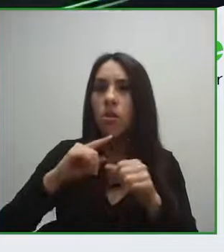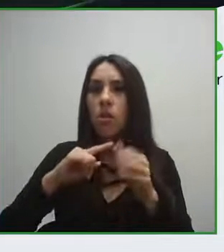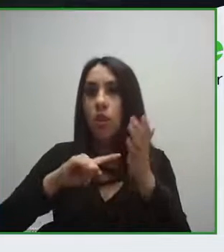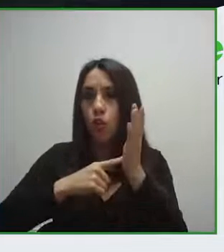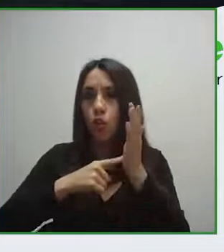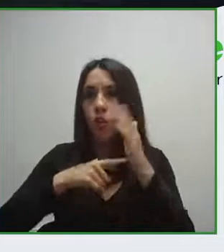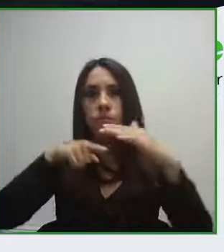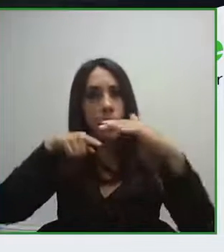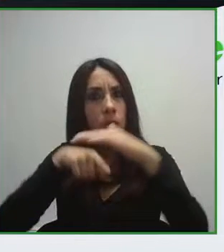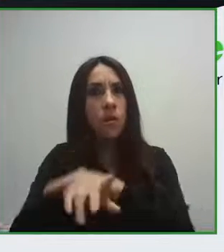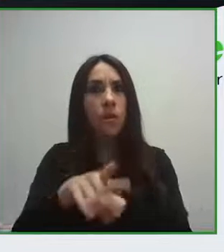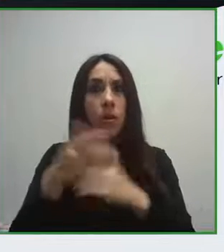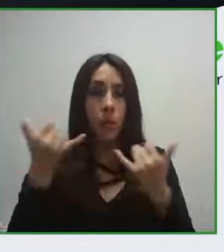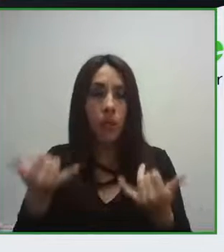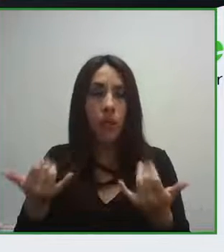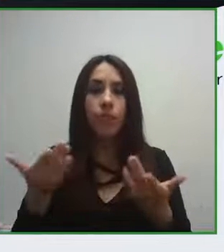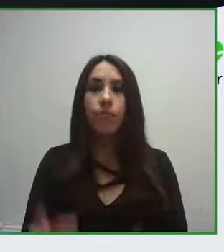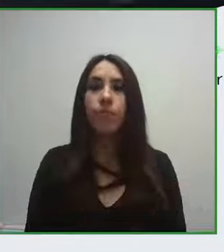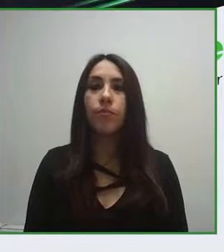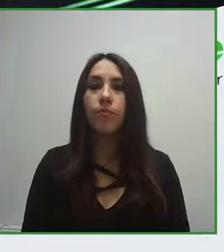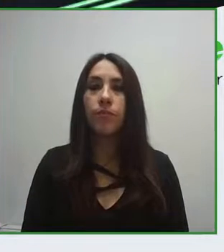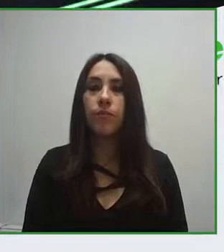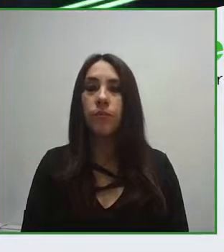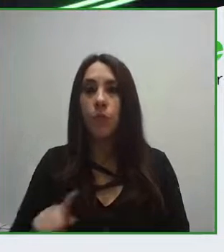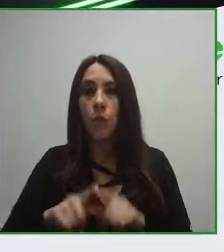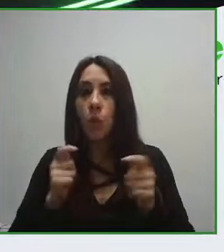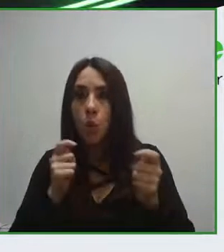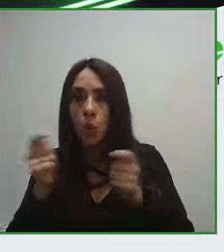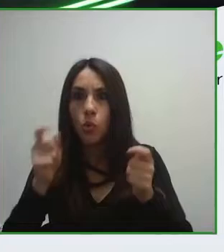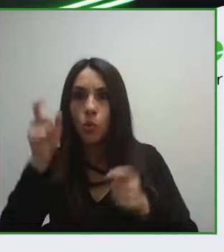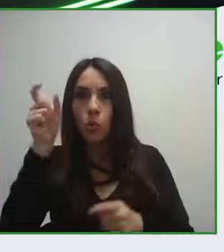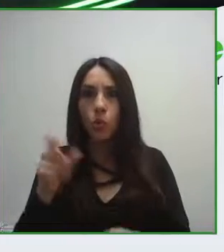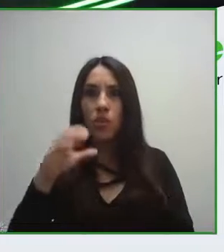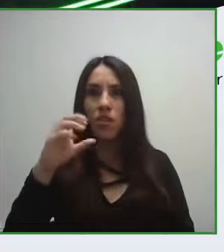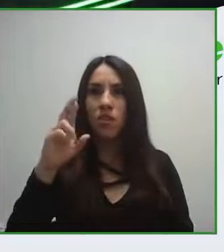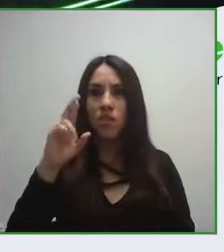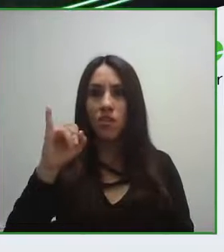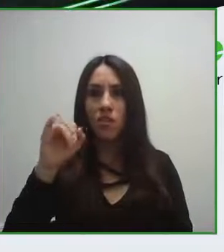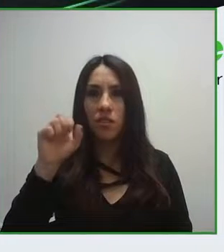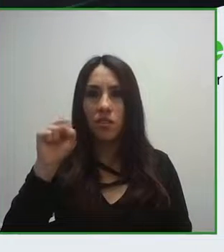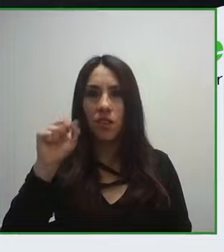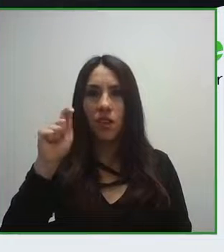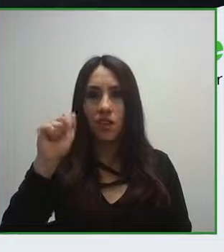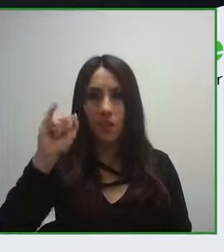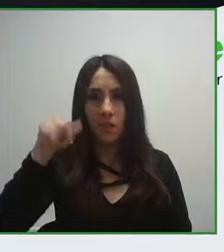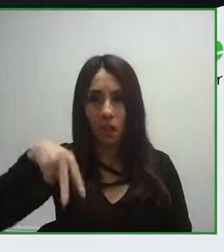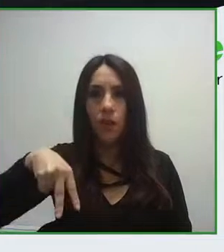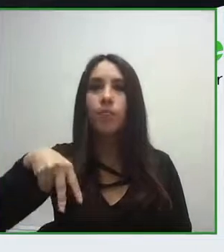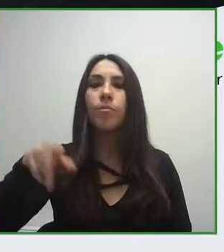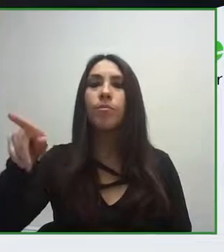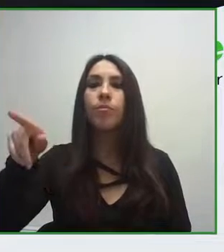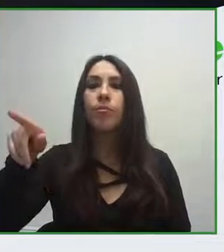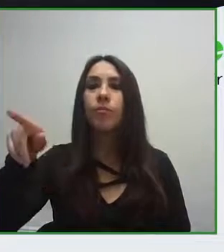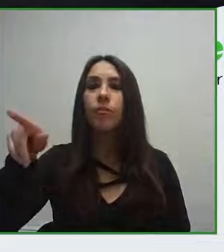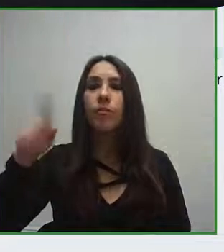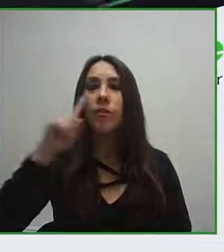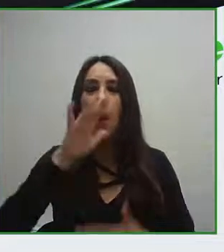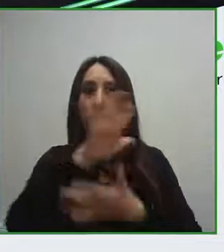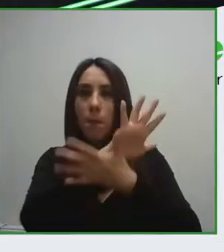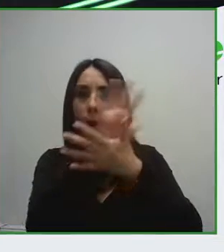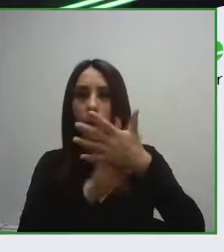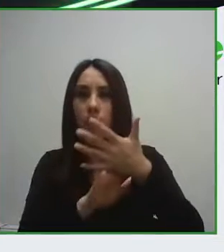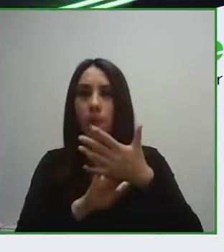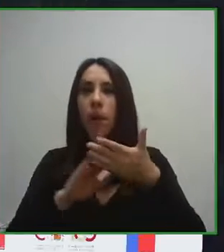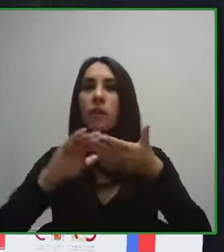representante para Chile de Smart Cities for All, que nos adentrará en el interesante tema de la accesibilidad cognitiva.